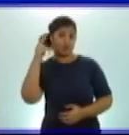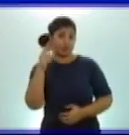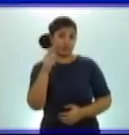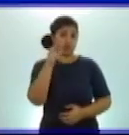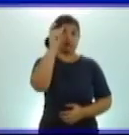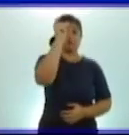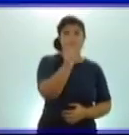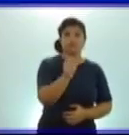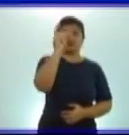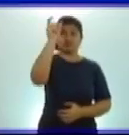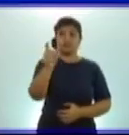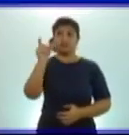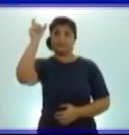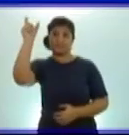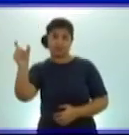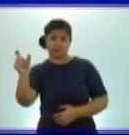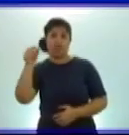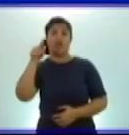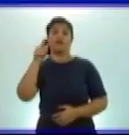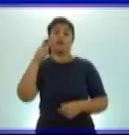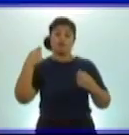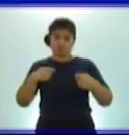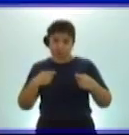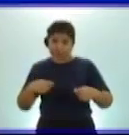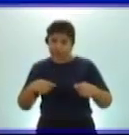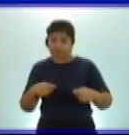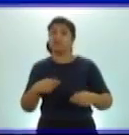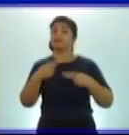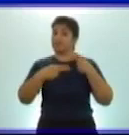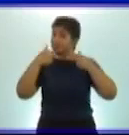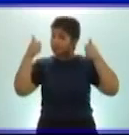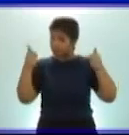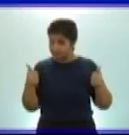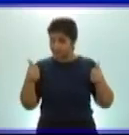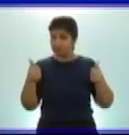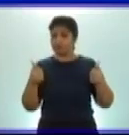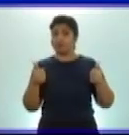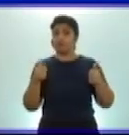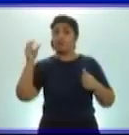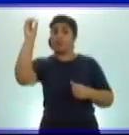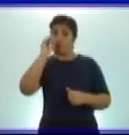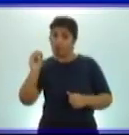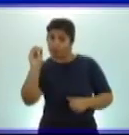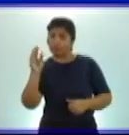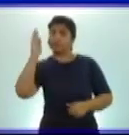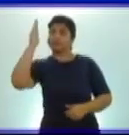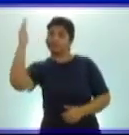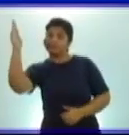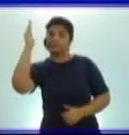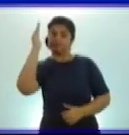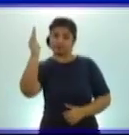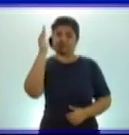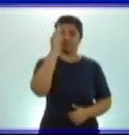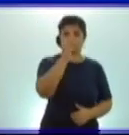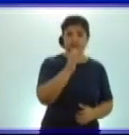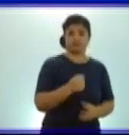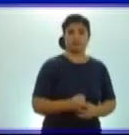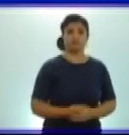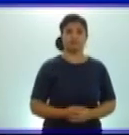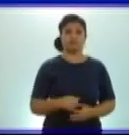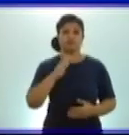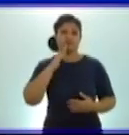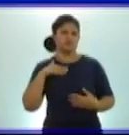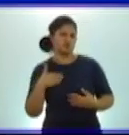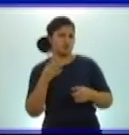segura que ustedes saben. Fíjense, cuando los ubiquemos, ¿por dónde vamos a comenzar? Comenzamos ubicando los números de